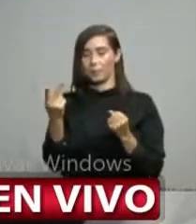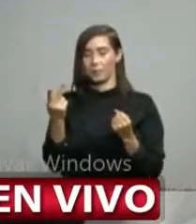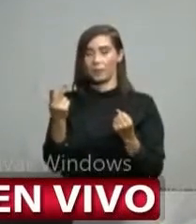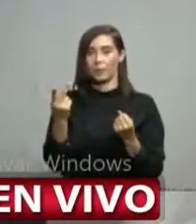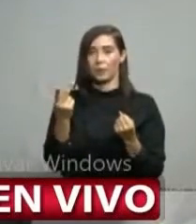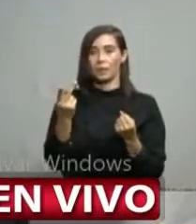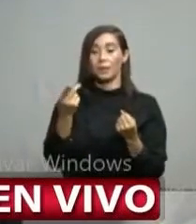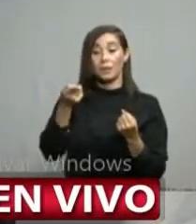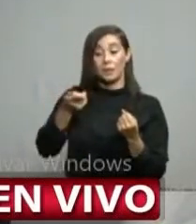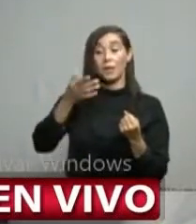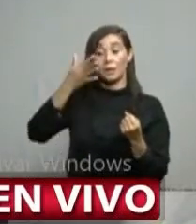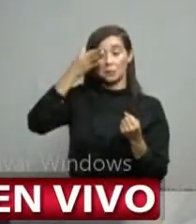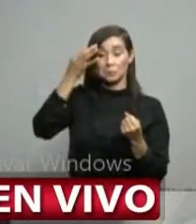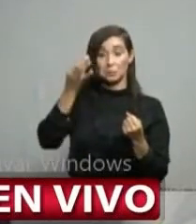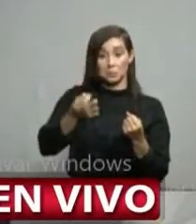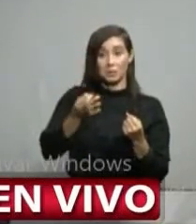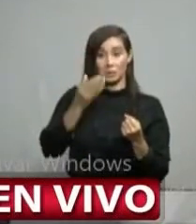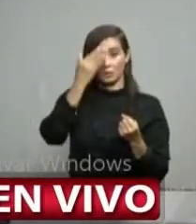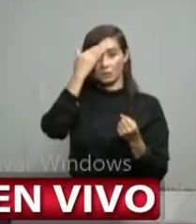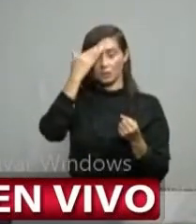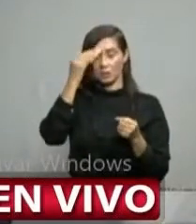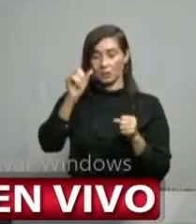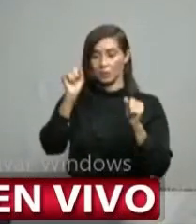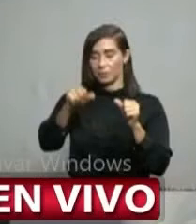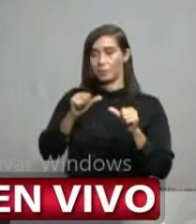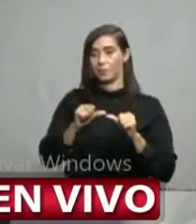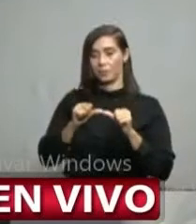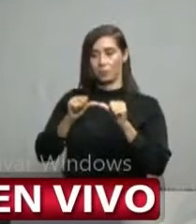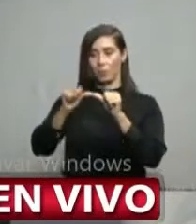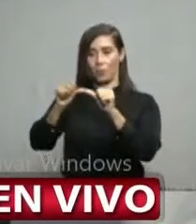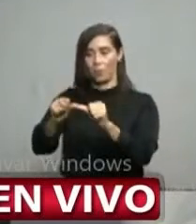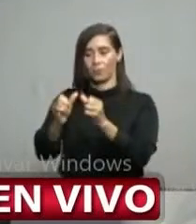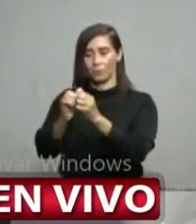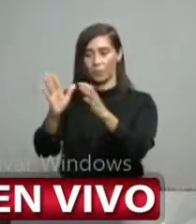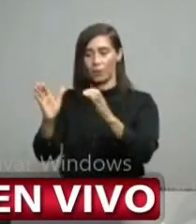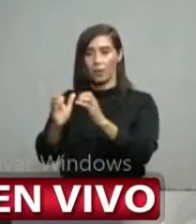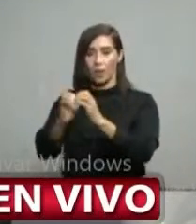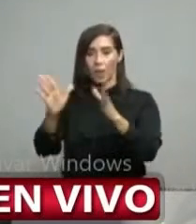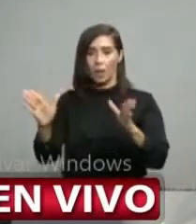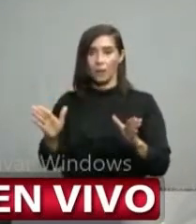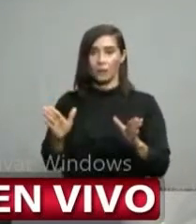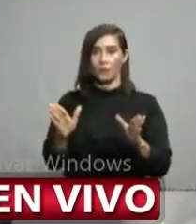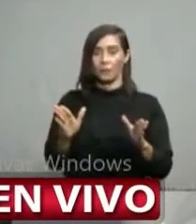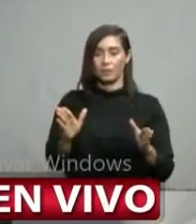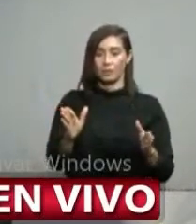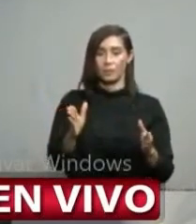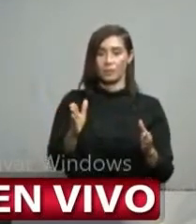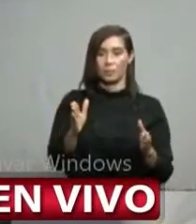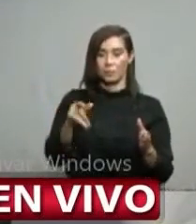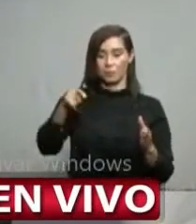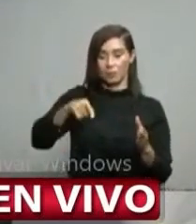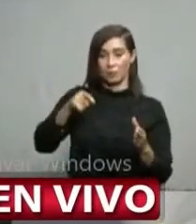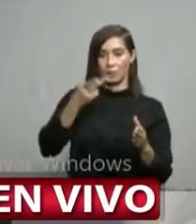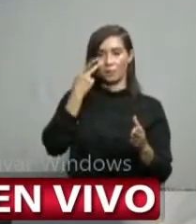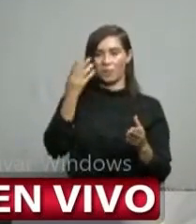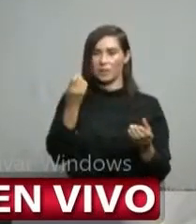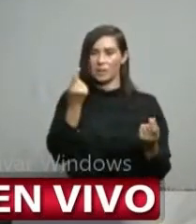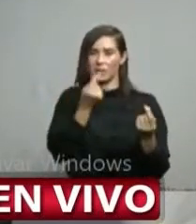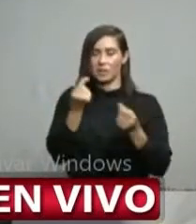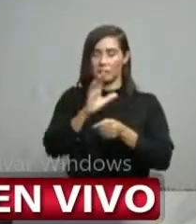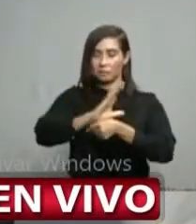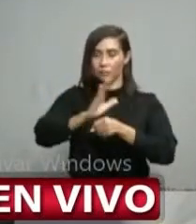manera que podamos tener una perspectiva del comportamiento del COVID-19 a nivel nacional